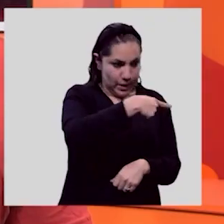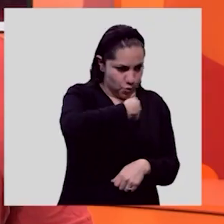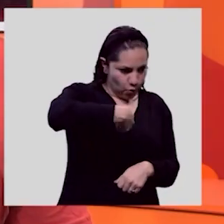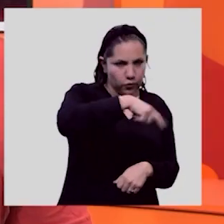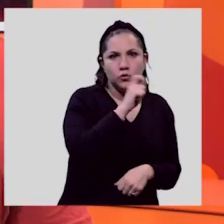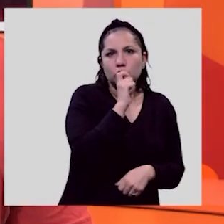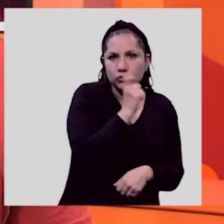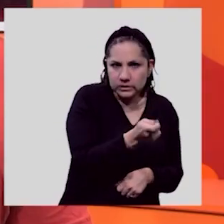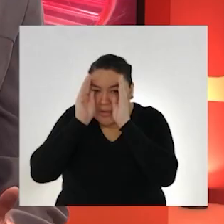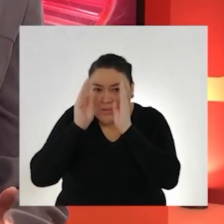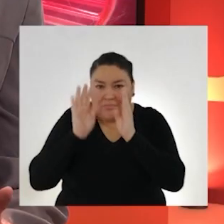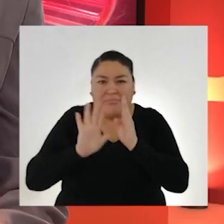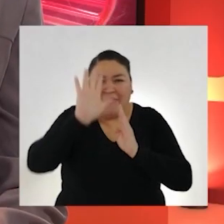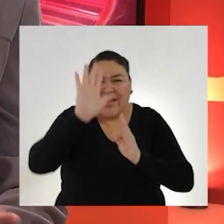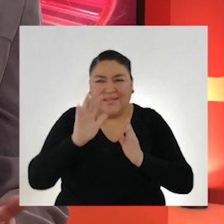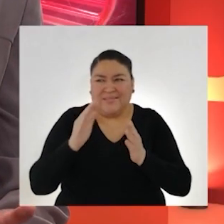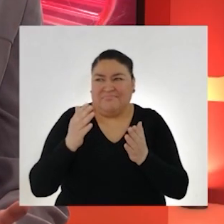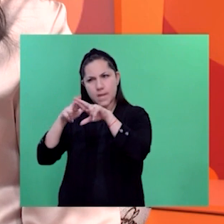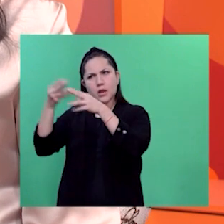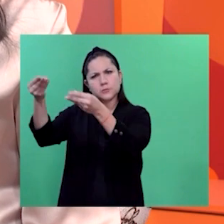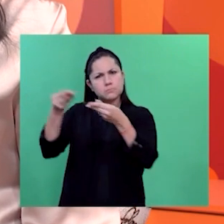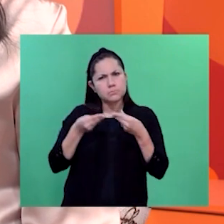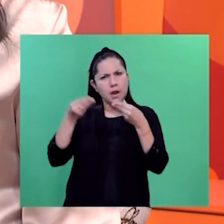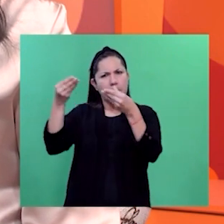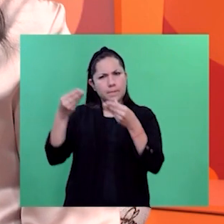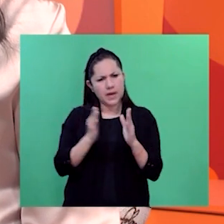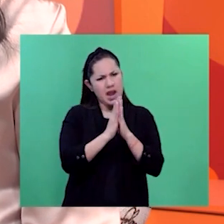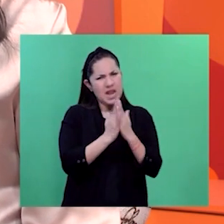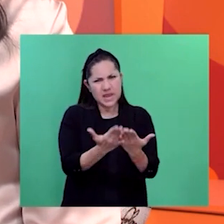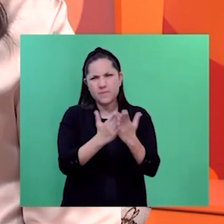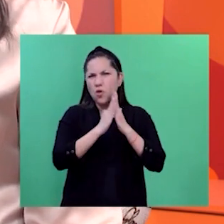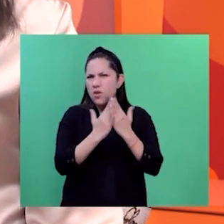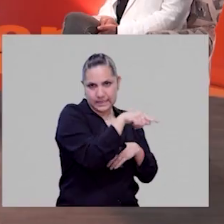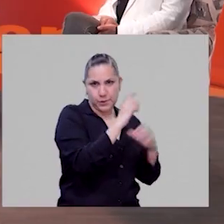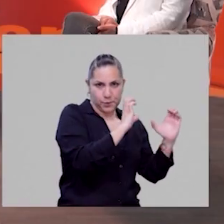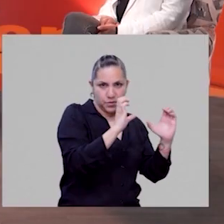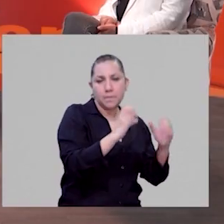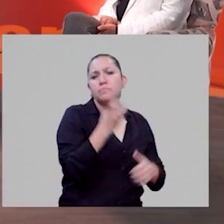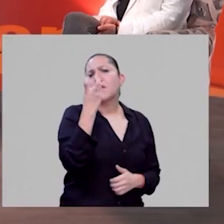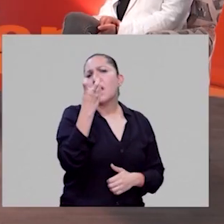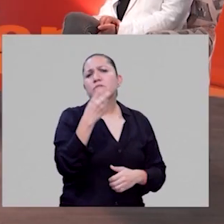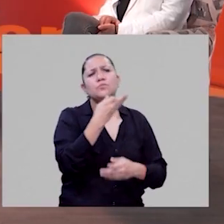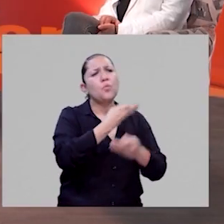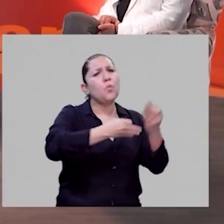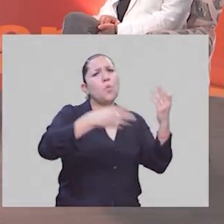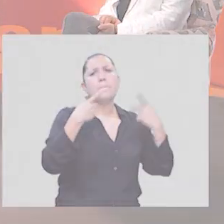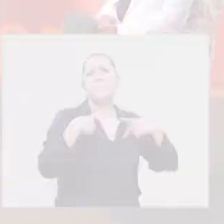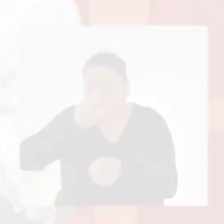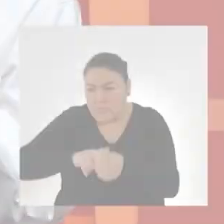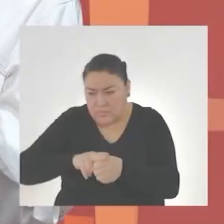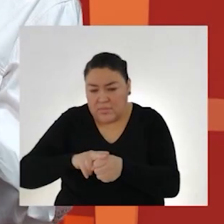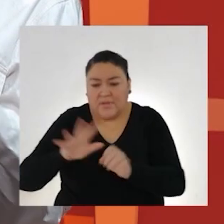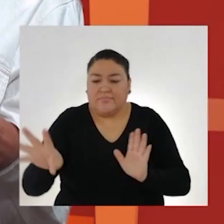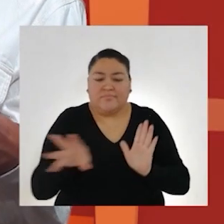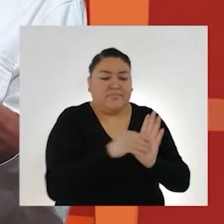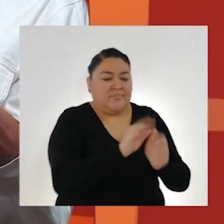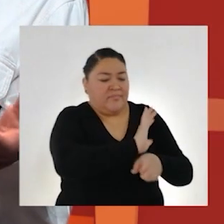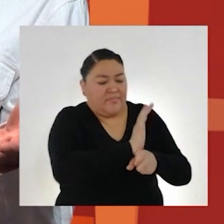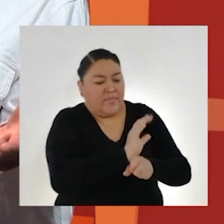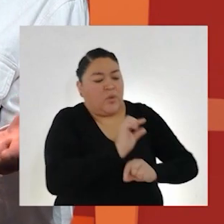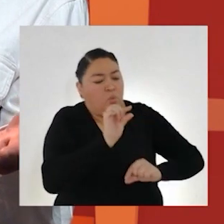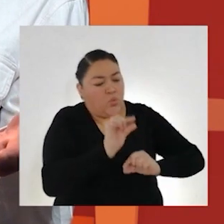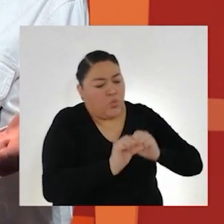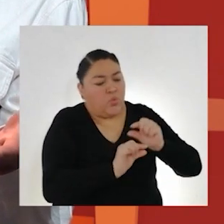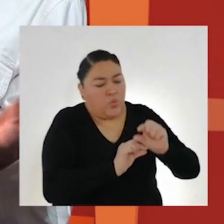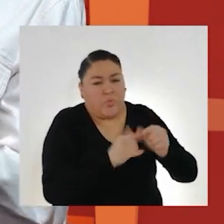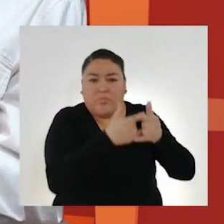de nacimiento, edad, gustos y sobre todas las personas que viven discriminación. Eso mismo se permea